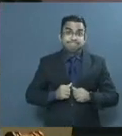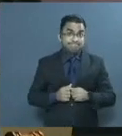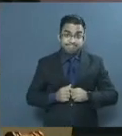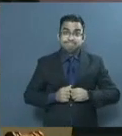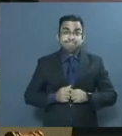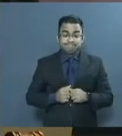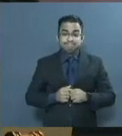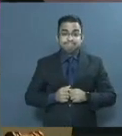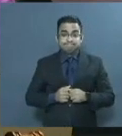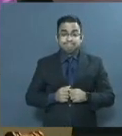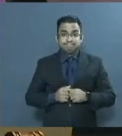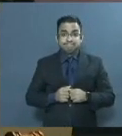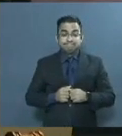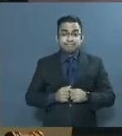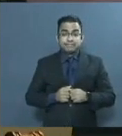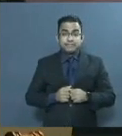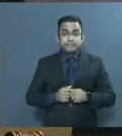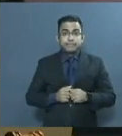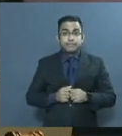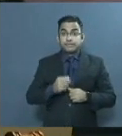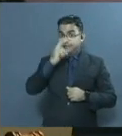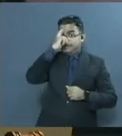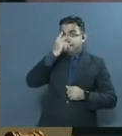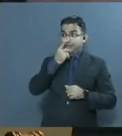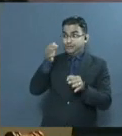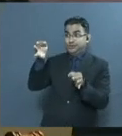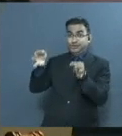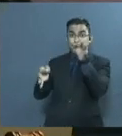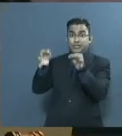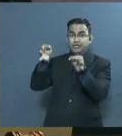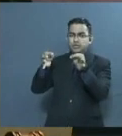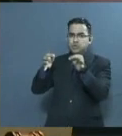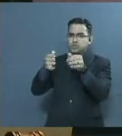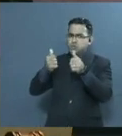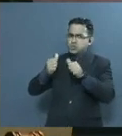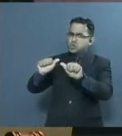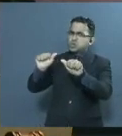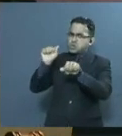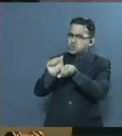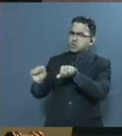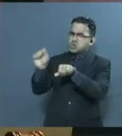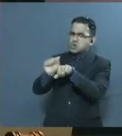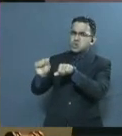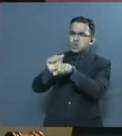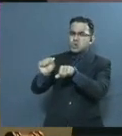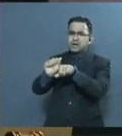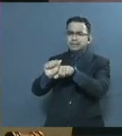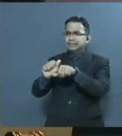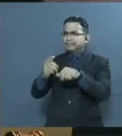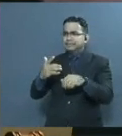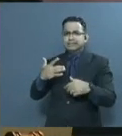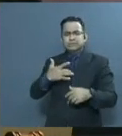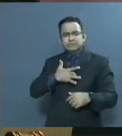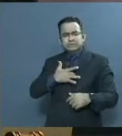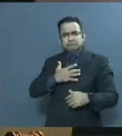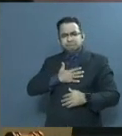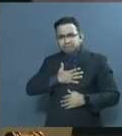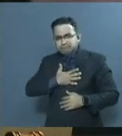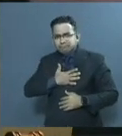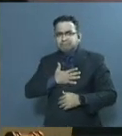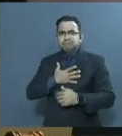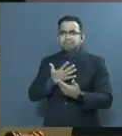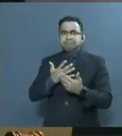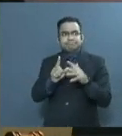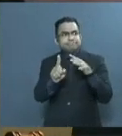La justicia dominicana ha tenido que esforzarse mucho, poner energía y corazón para